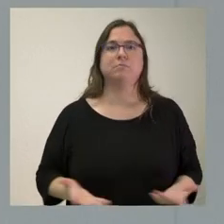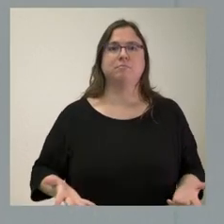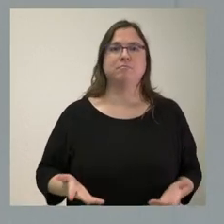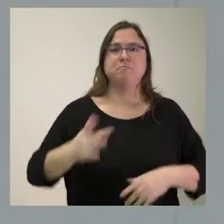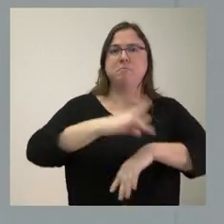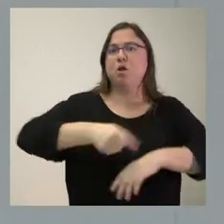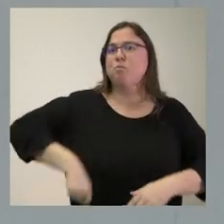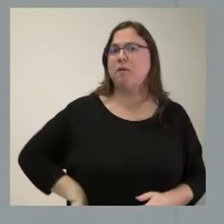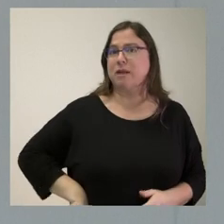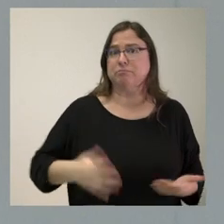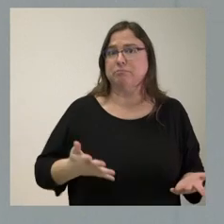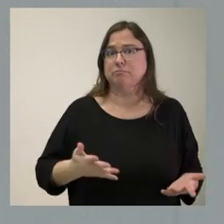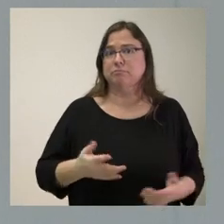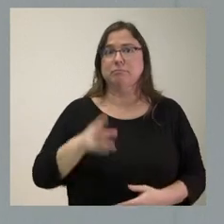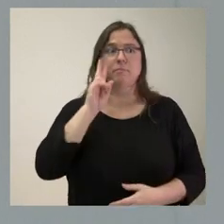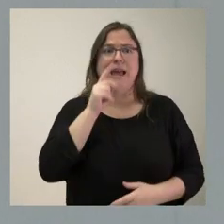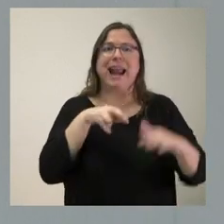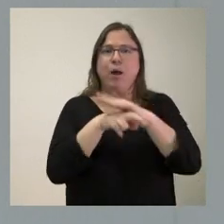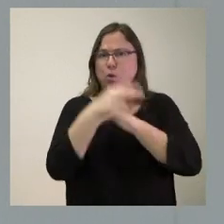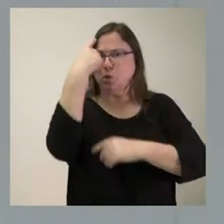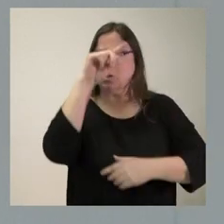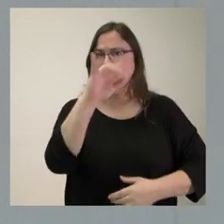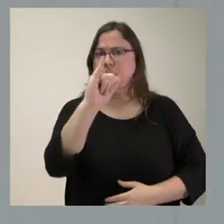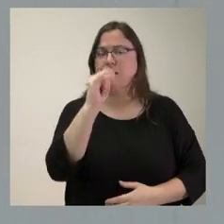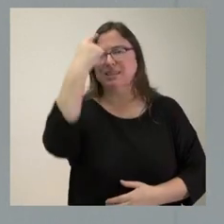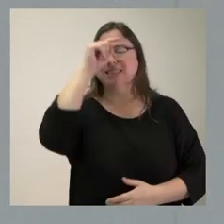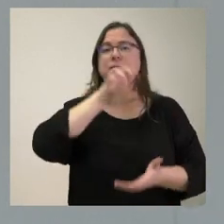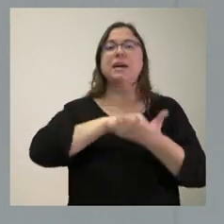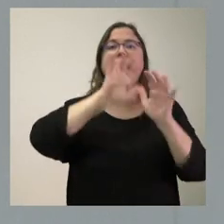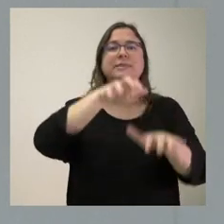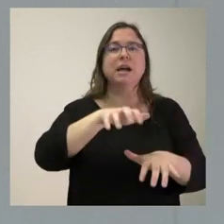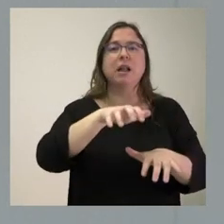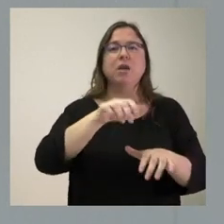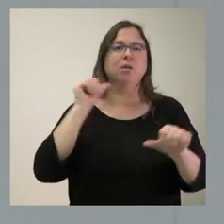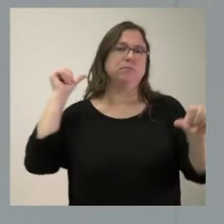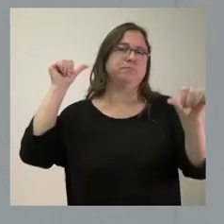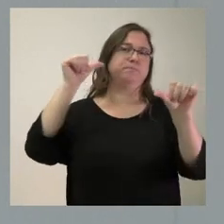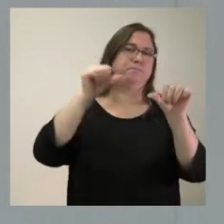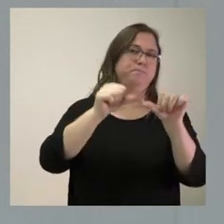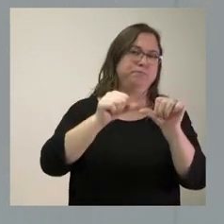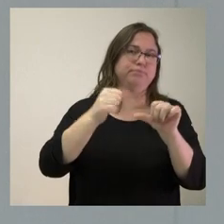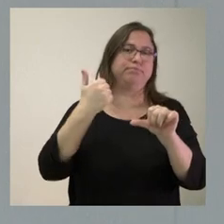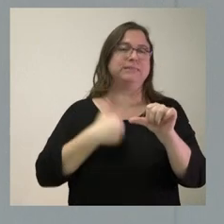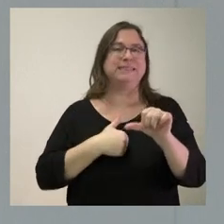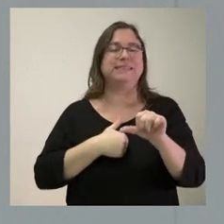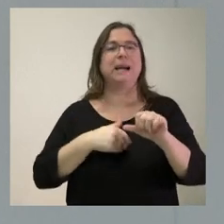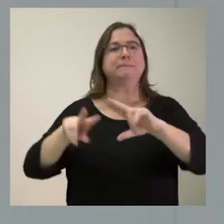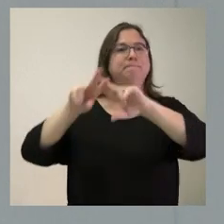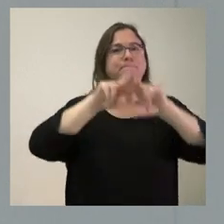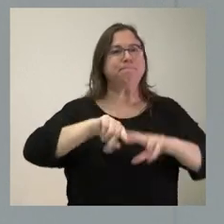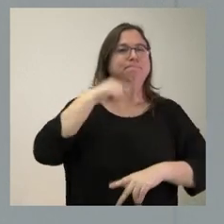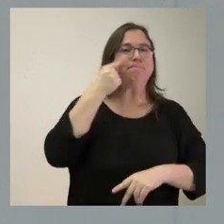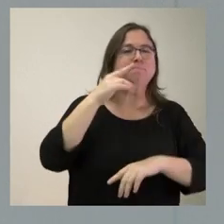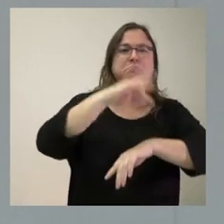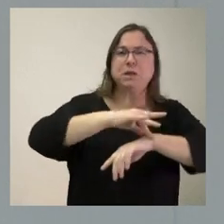saben los medios con los que cuentan. Ustedes saben que en Castilla y León venimos desarrollando medios diagnósticos de forma muy importante.